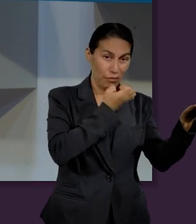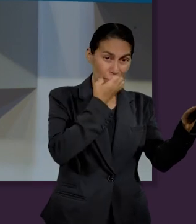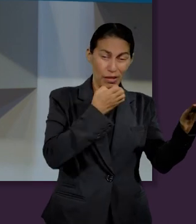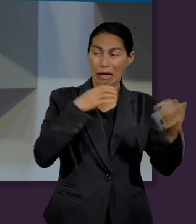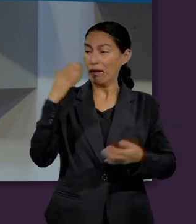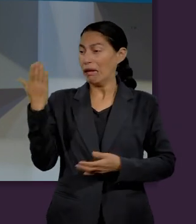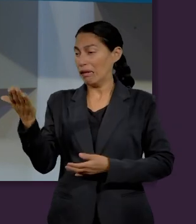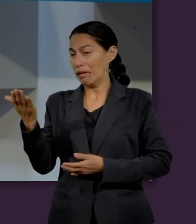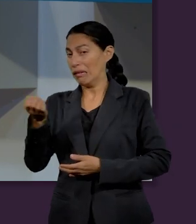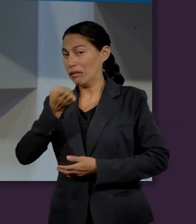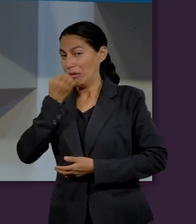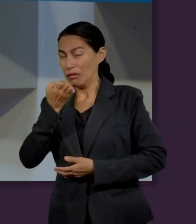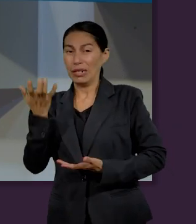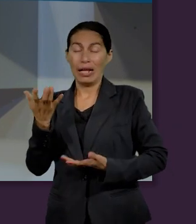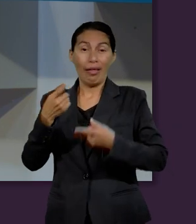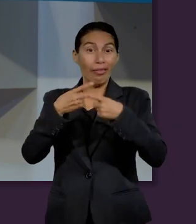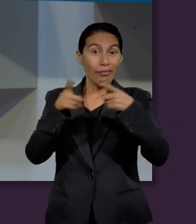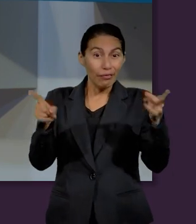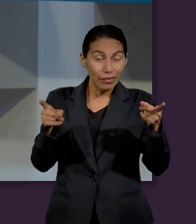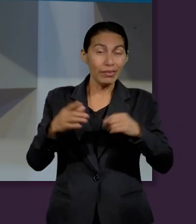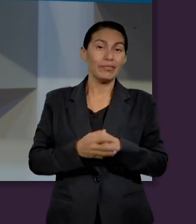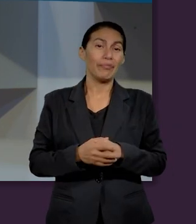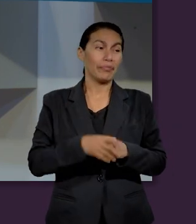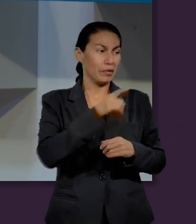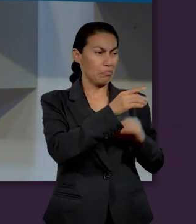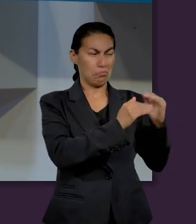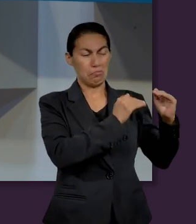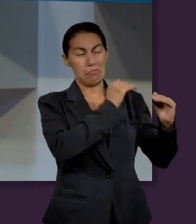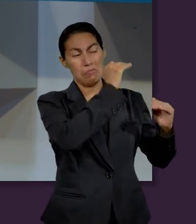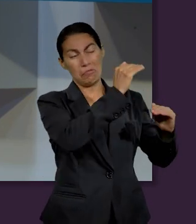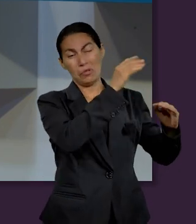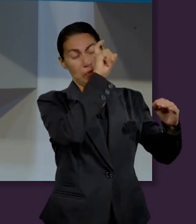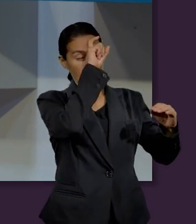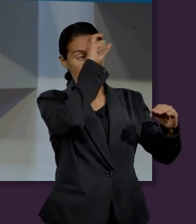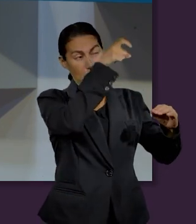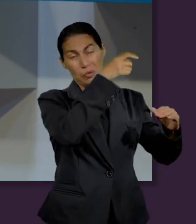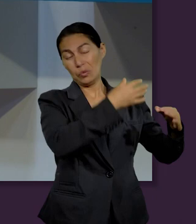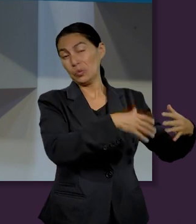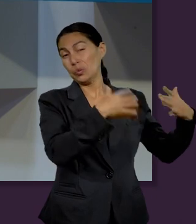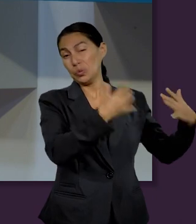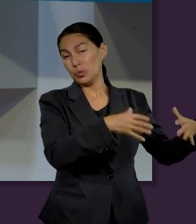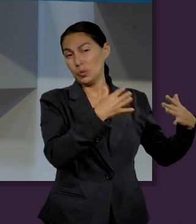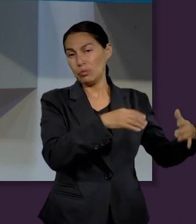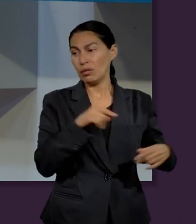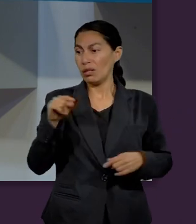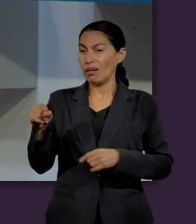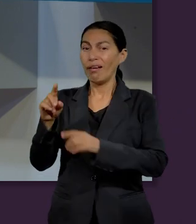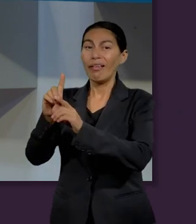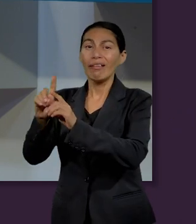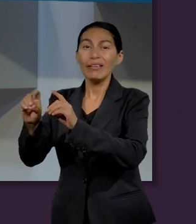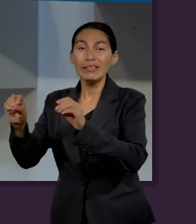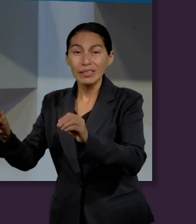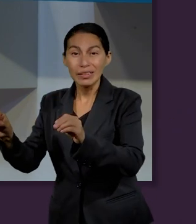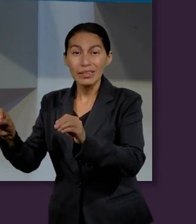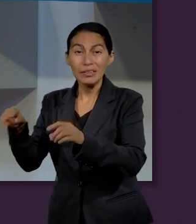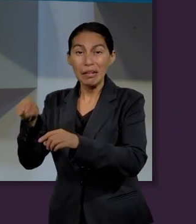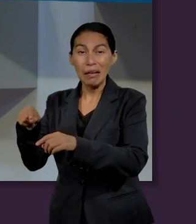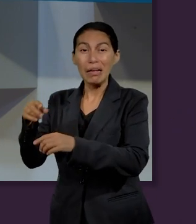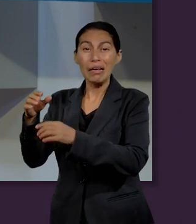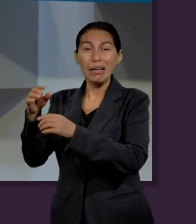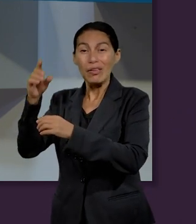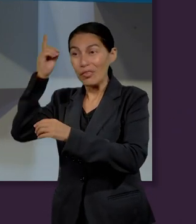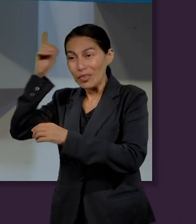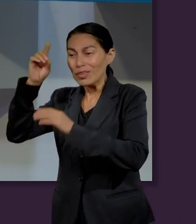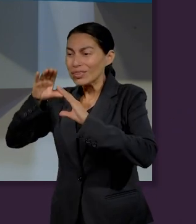de escuelas lo que jugó un papel importante fue una decisión la decisión recordamos un poquito la